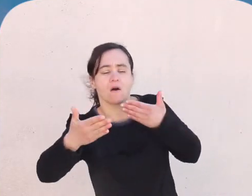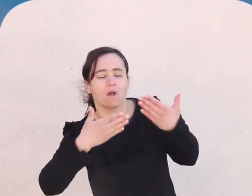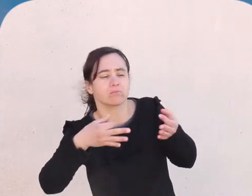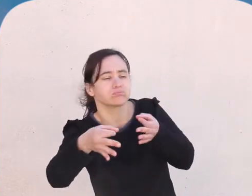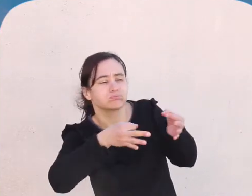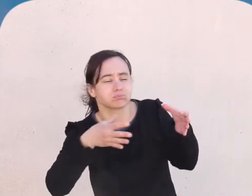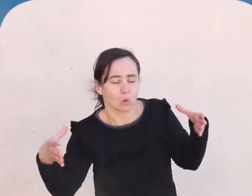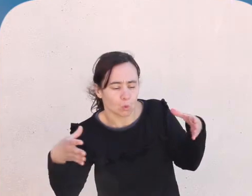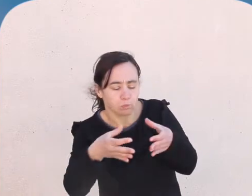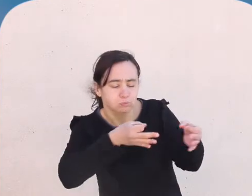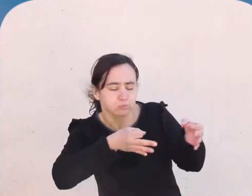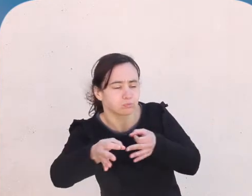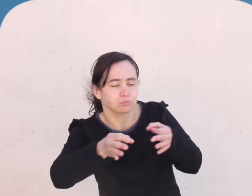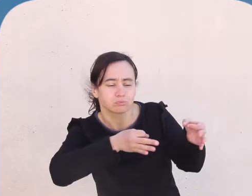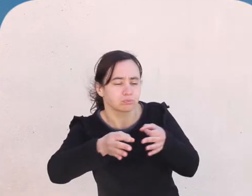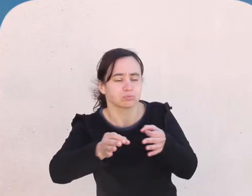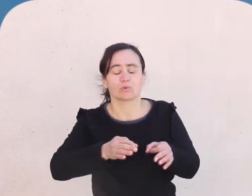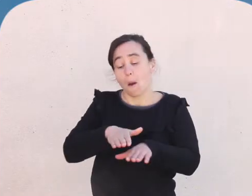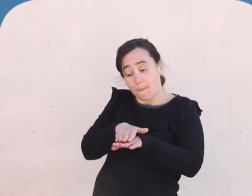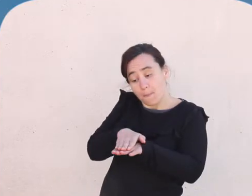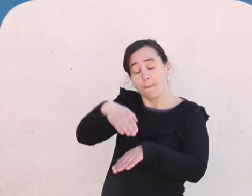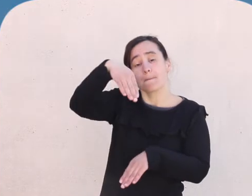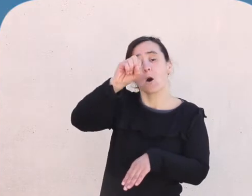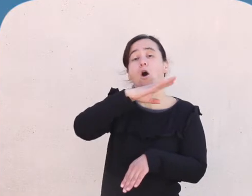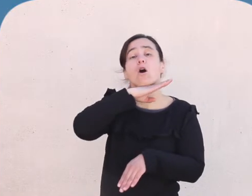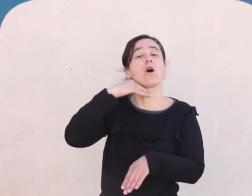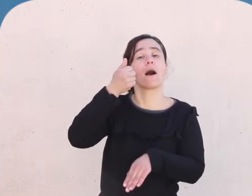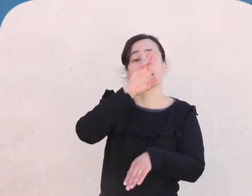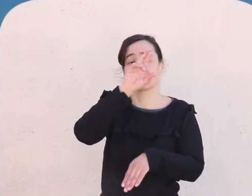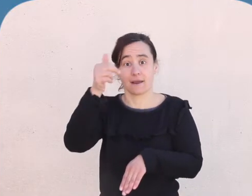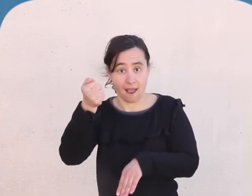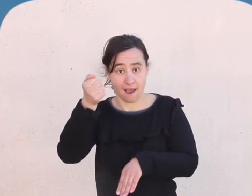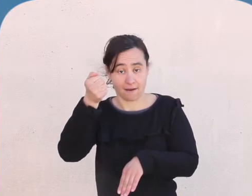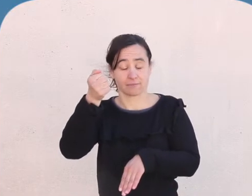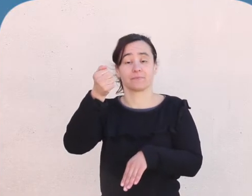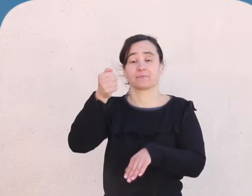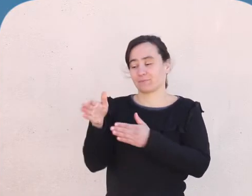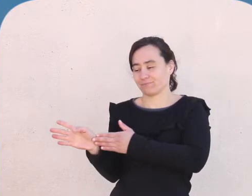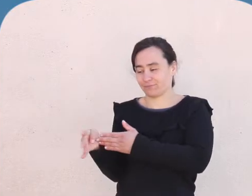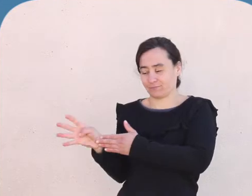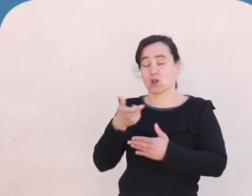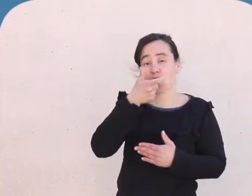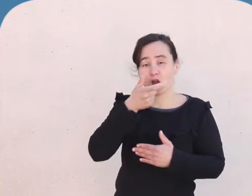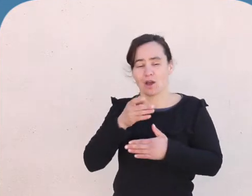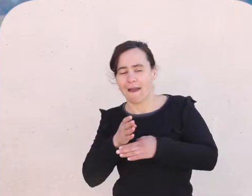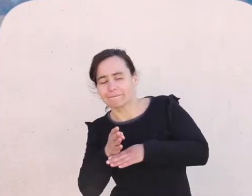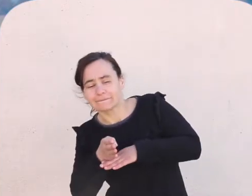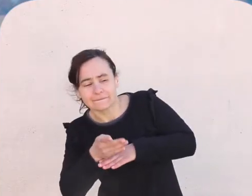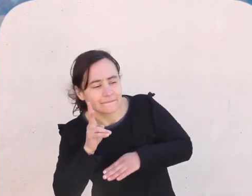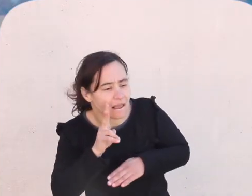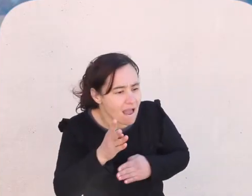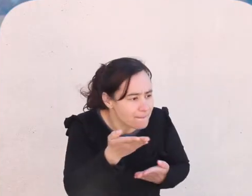poniendo linda la fiesta, ¿ah? Intervino una mojarra, intentando participar de la conversación.